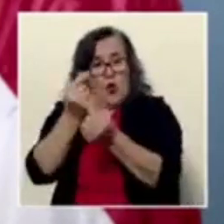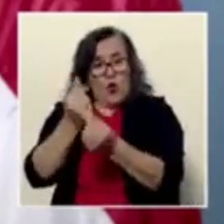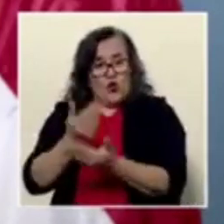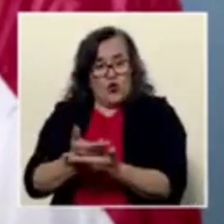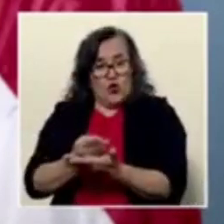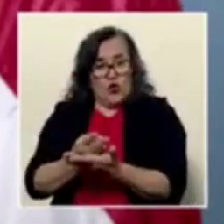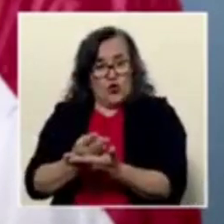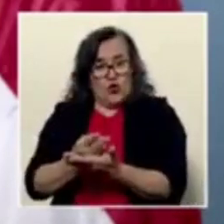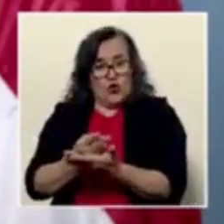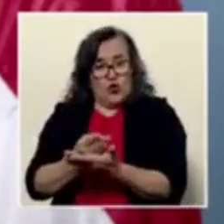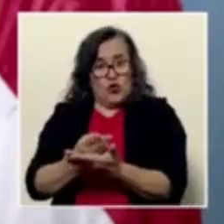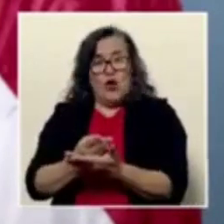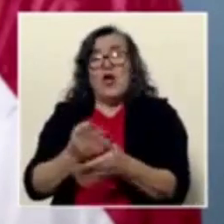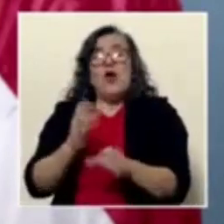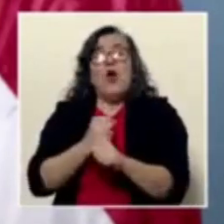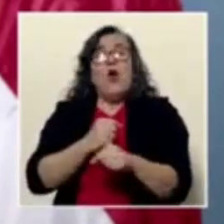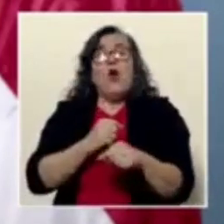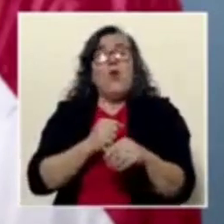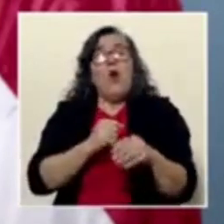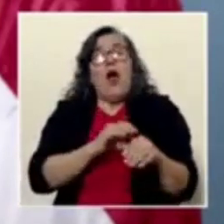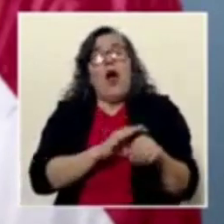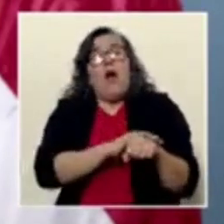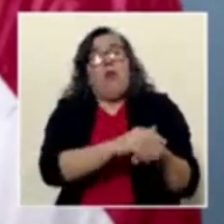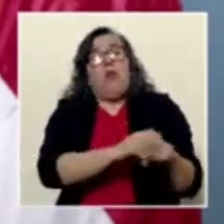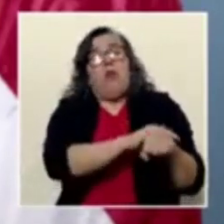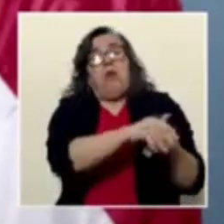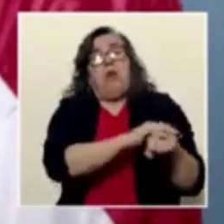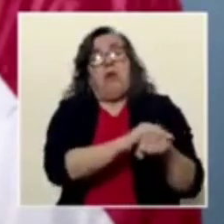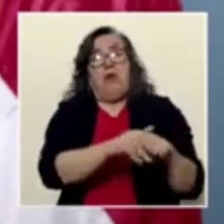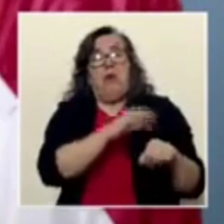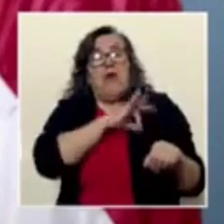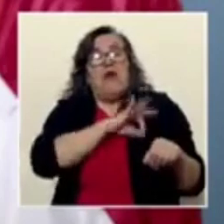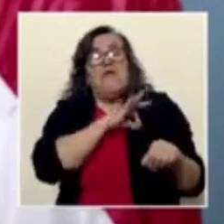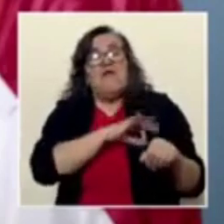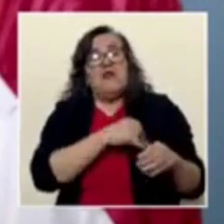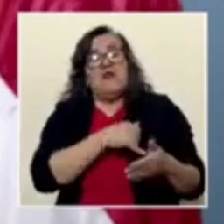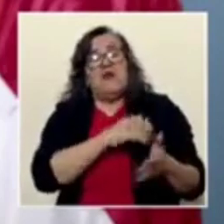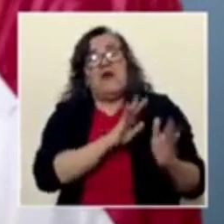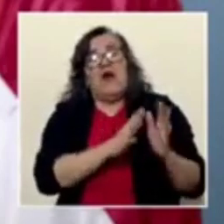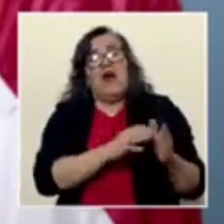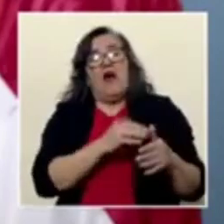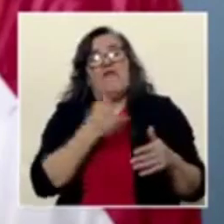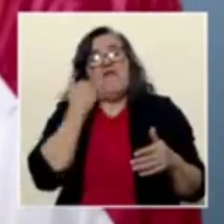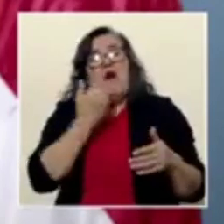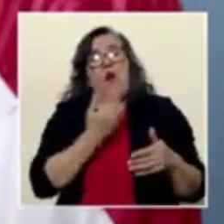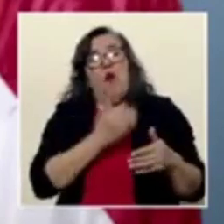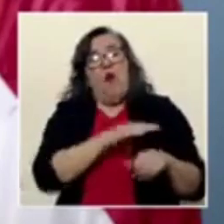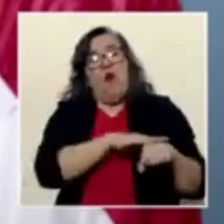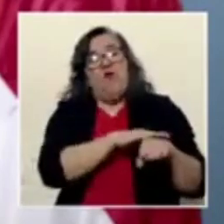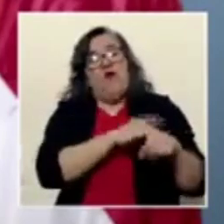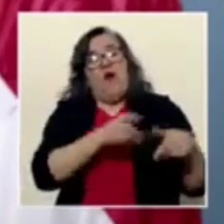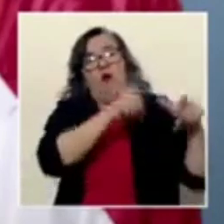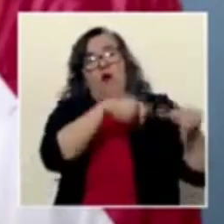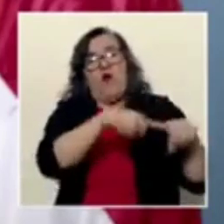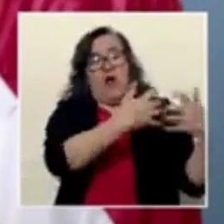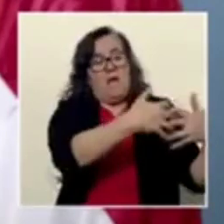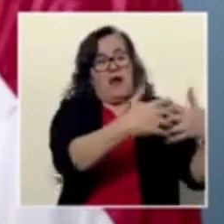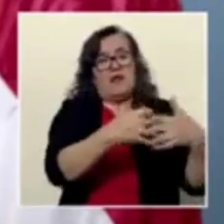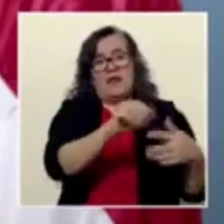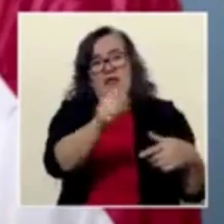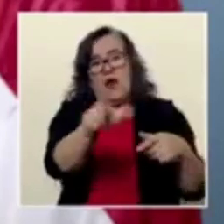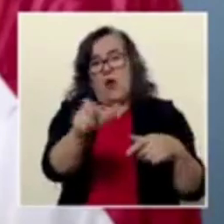y no estar haciéndole favores a empresas o a nadie con esos recursos y a quien le debemos la atención